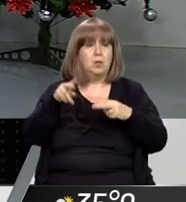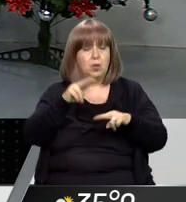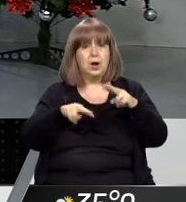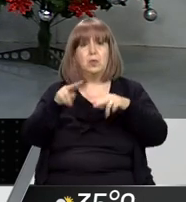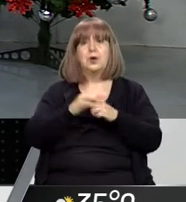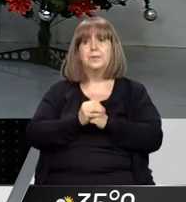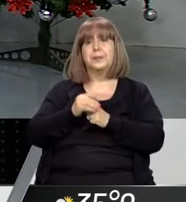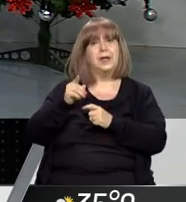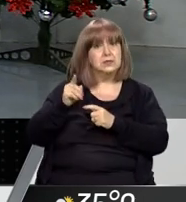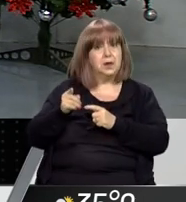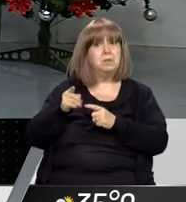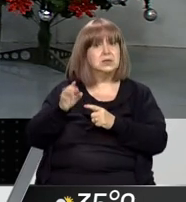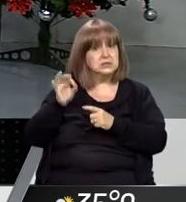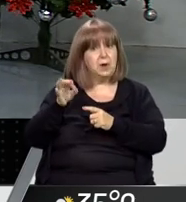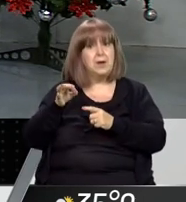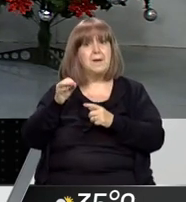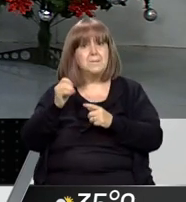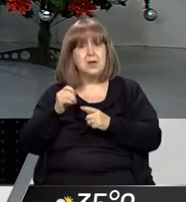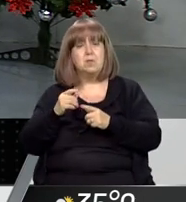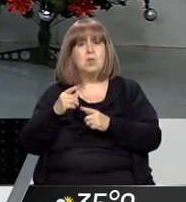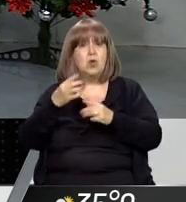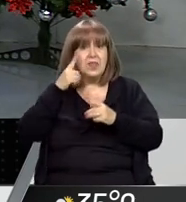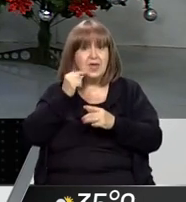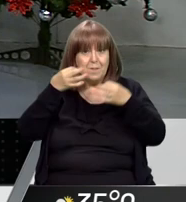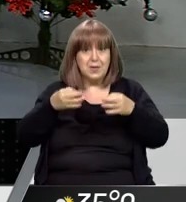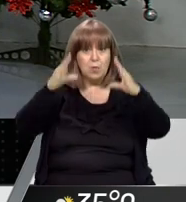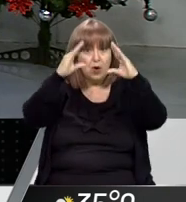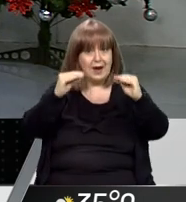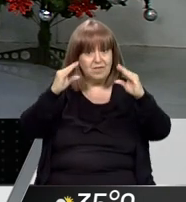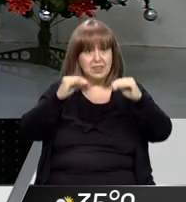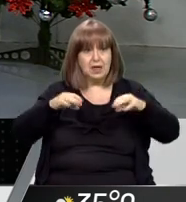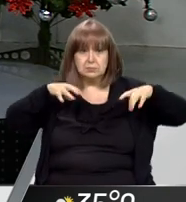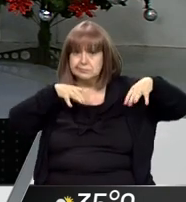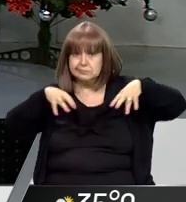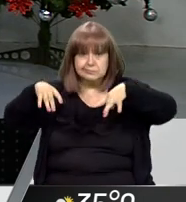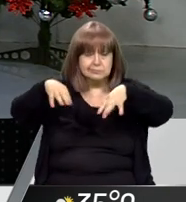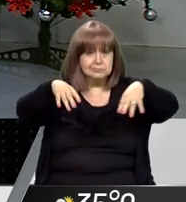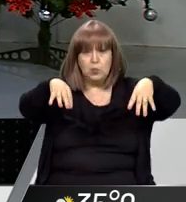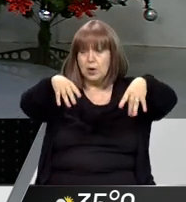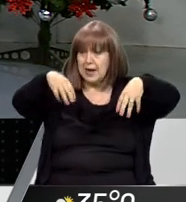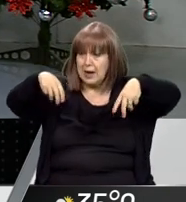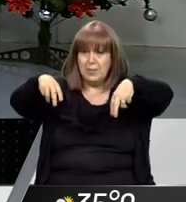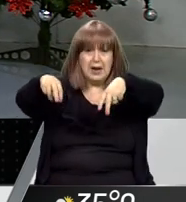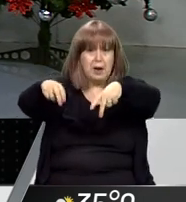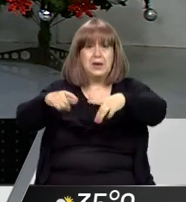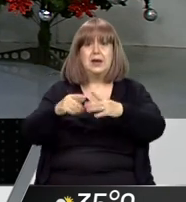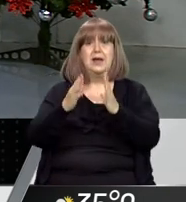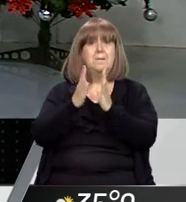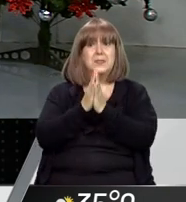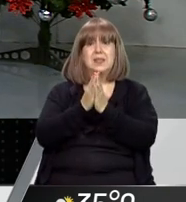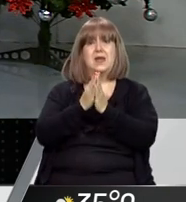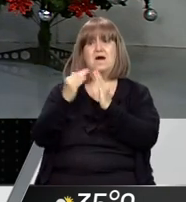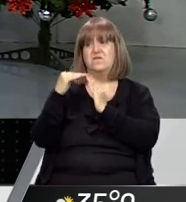recorrieron lugares y terrenos el mismo día de Navidad. Había un mensaje claro de que la gente buscara también adentro de si tenían fincas grandes.